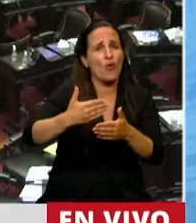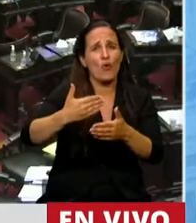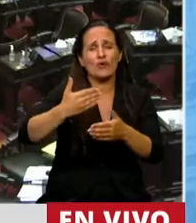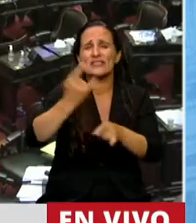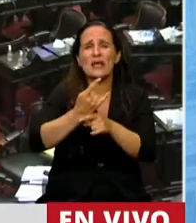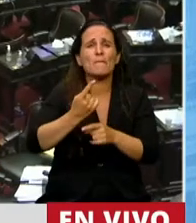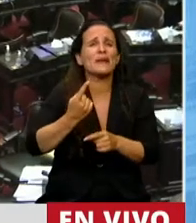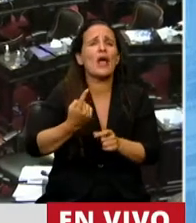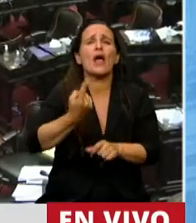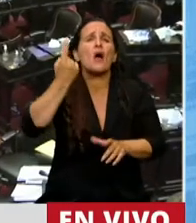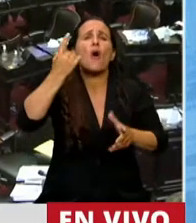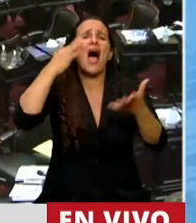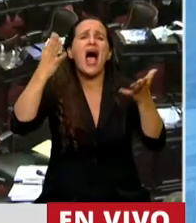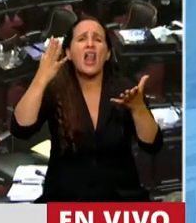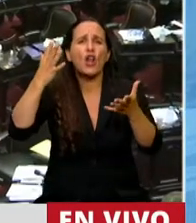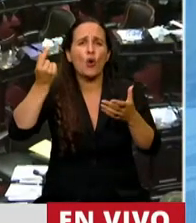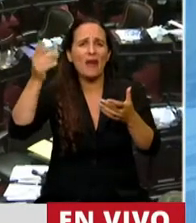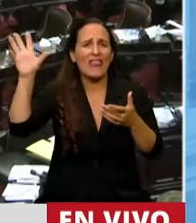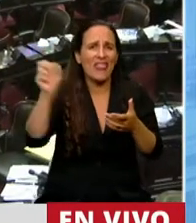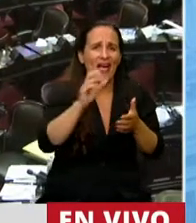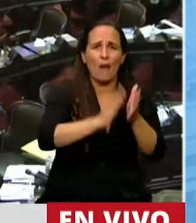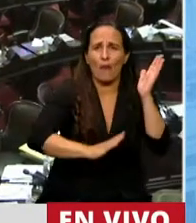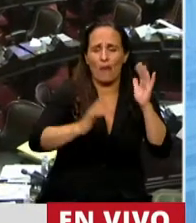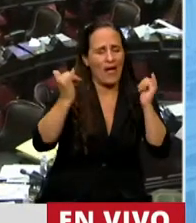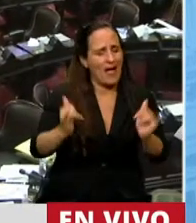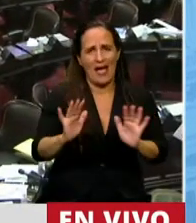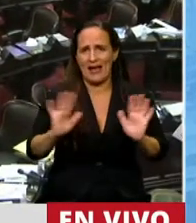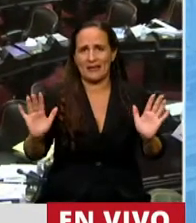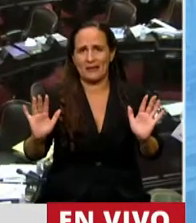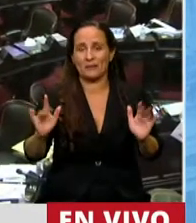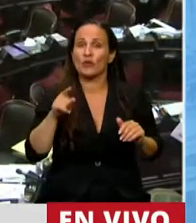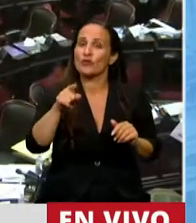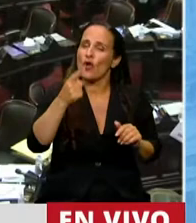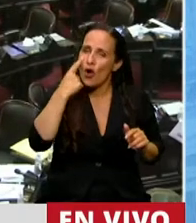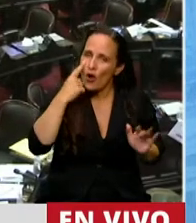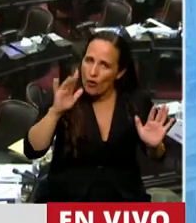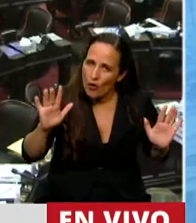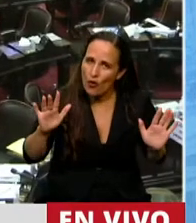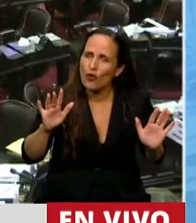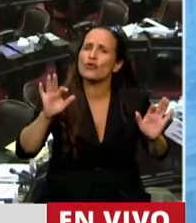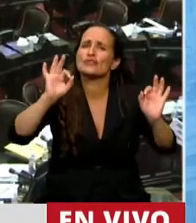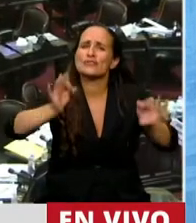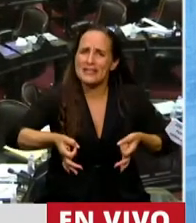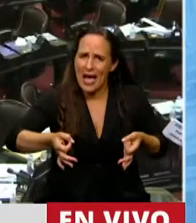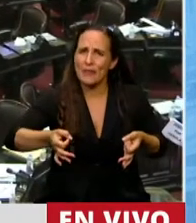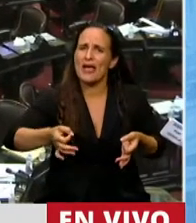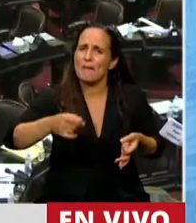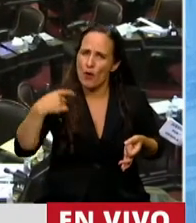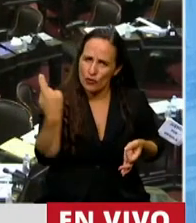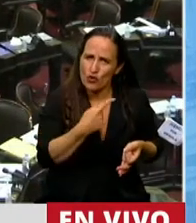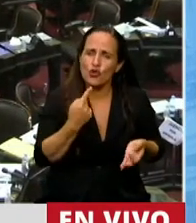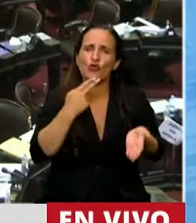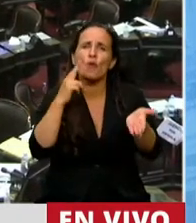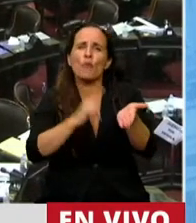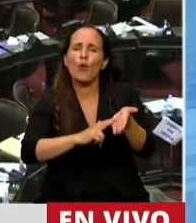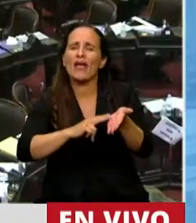que no haya tenido un blanqueo. Entonces, reservemosnos el tono. Si ya sabemos que nuestra capacidad de persecución fiscal es